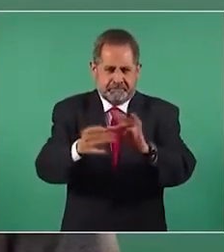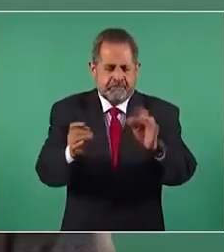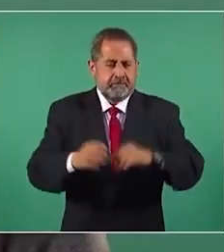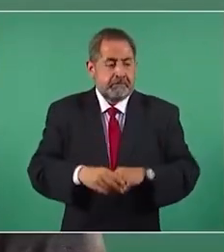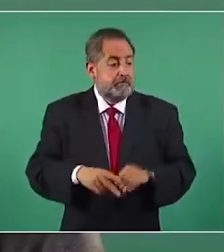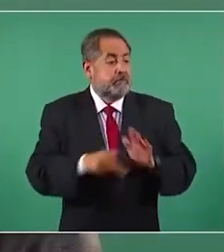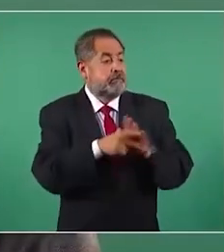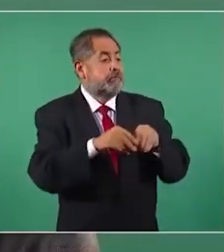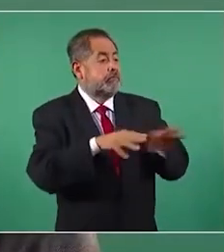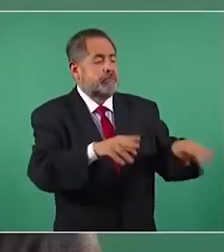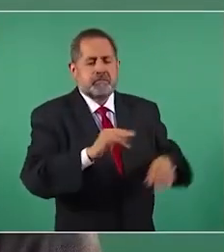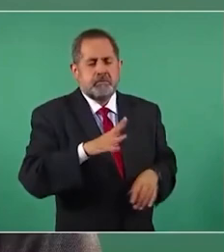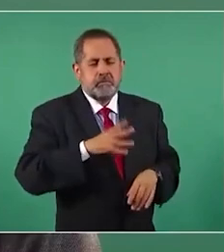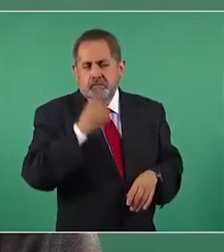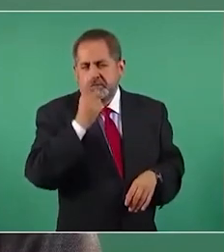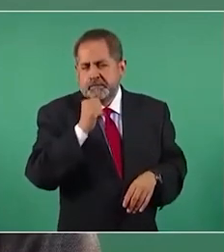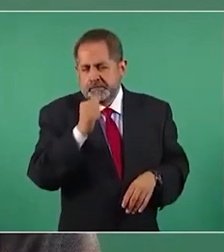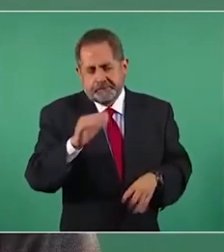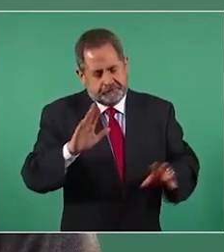medios